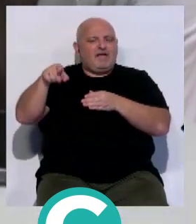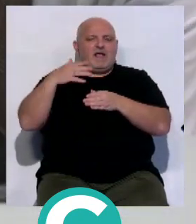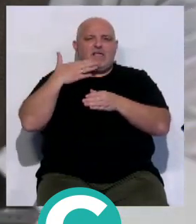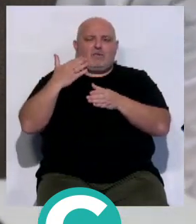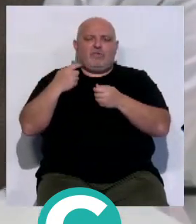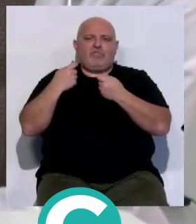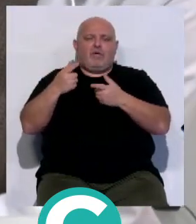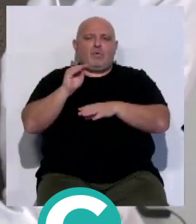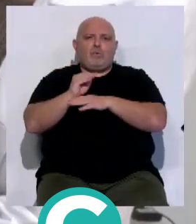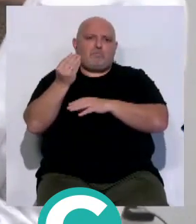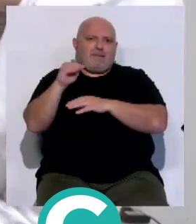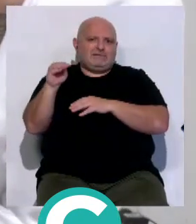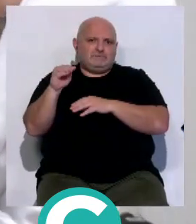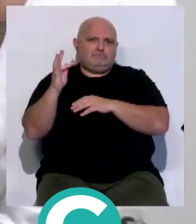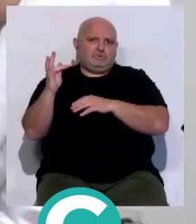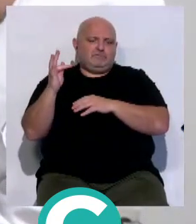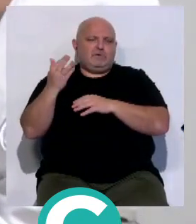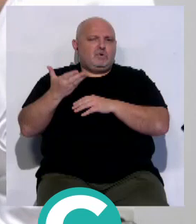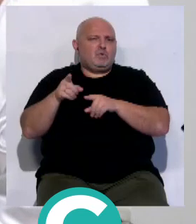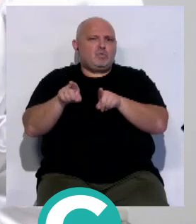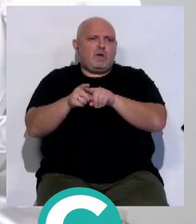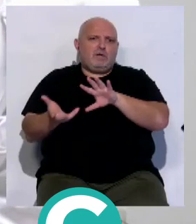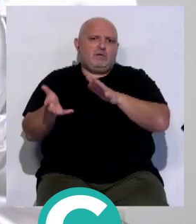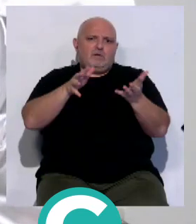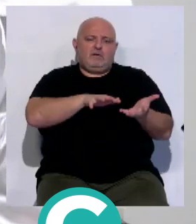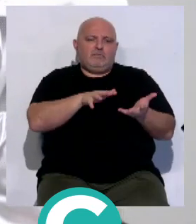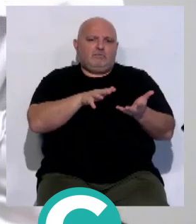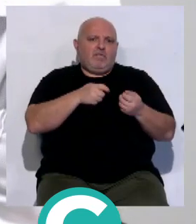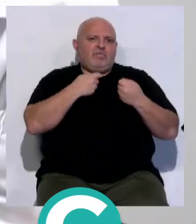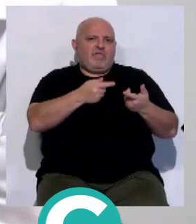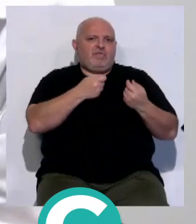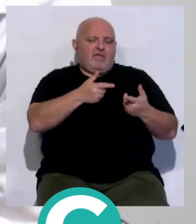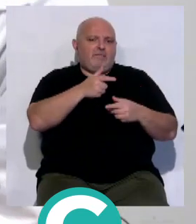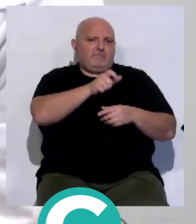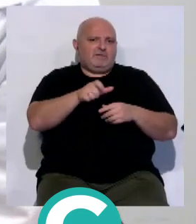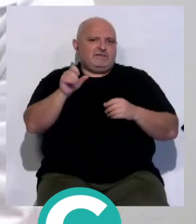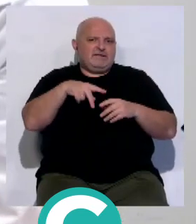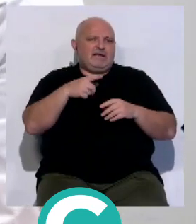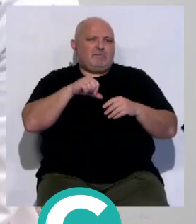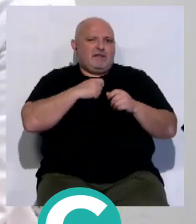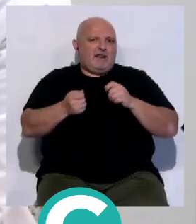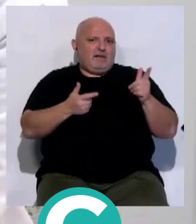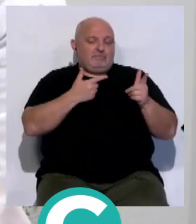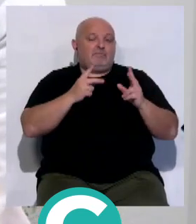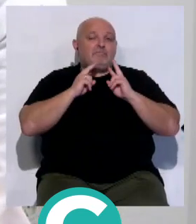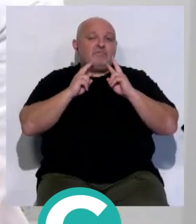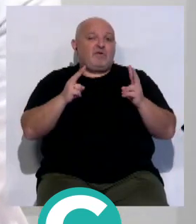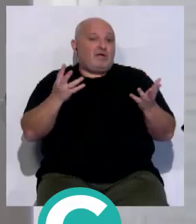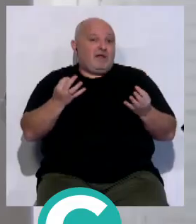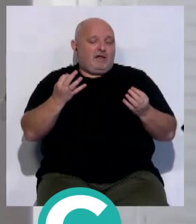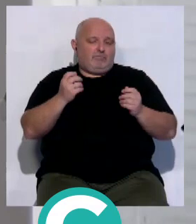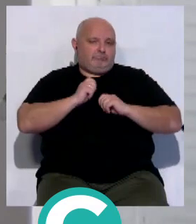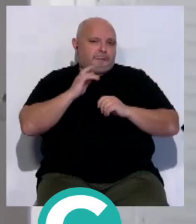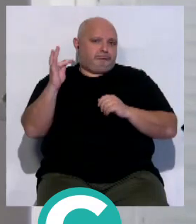un tratamiento o cuidado más, de la misma importancia que cualquier otro que se proporciona a las personas ingresadas. Como beneficio adicional,